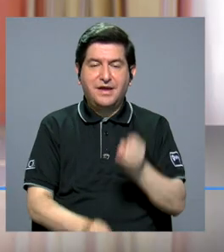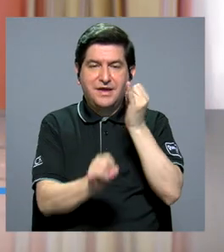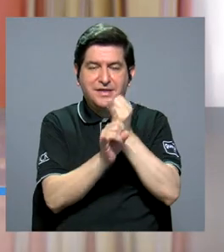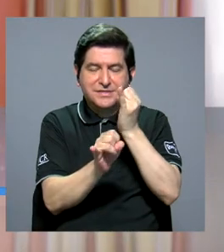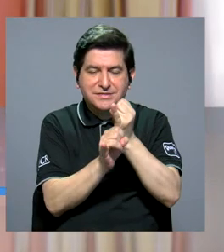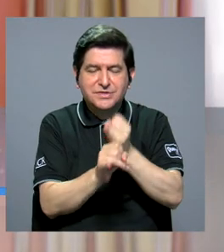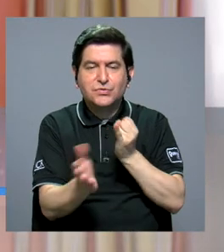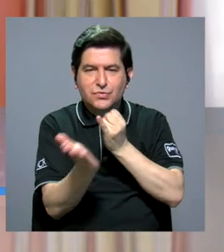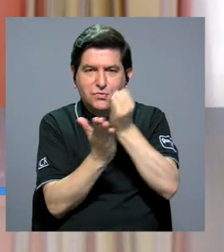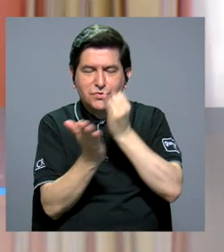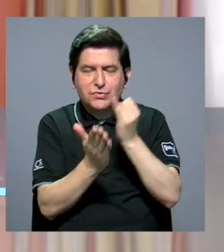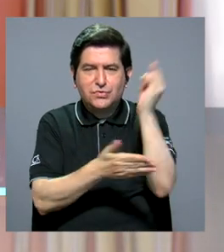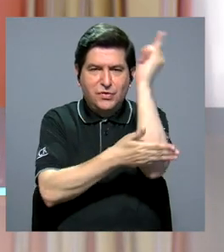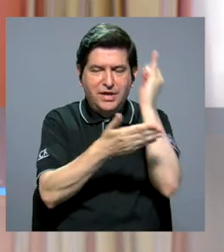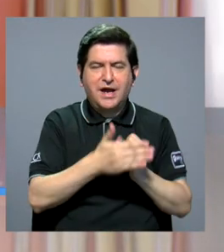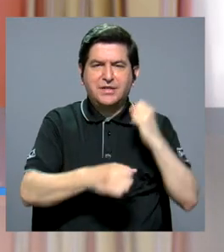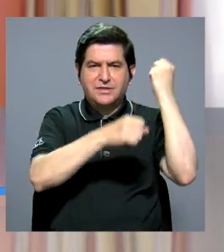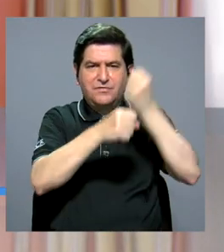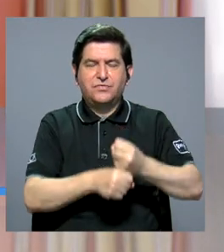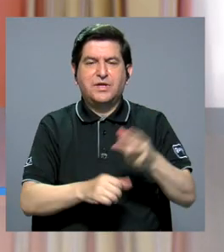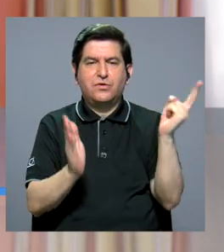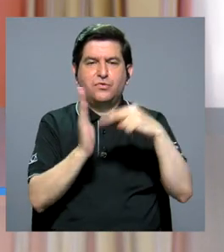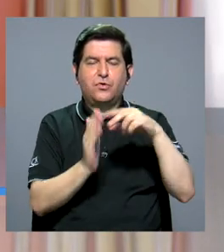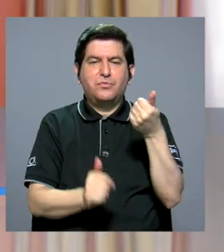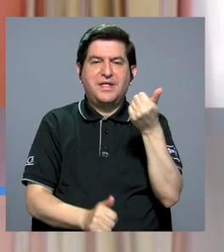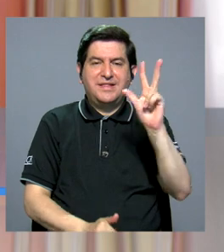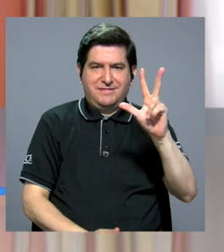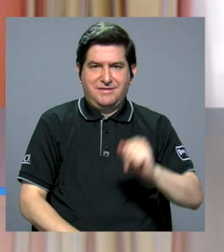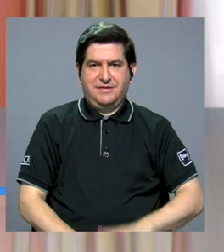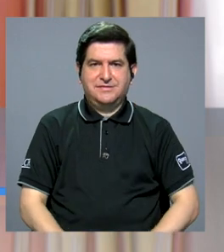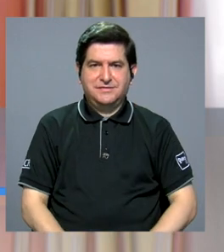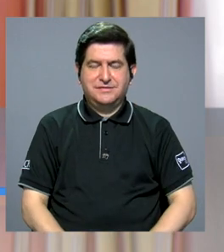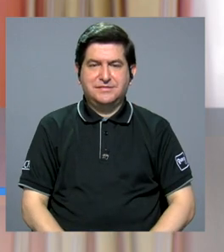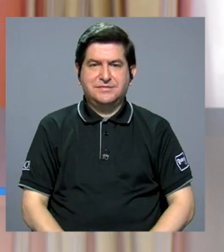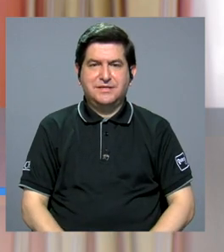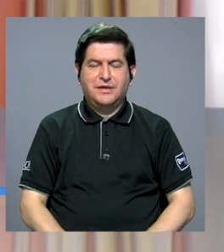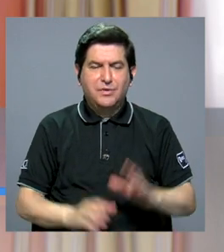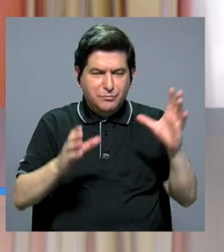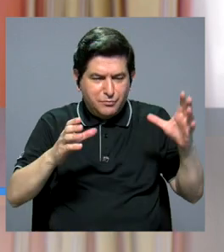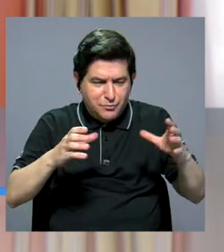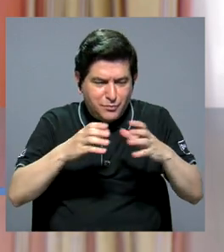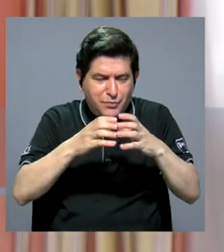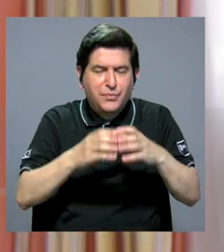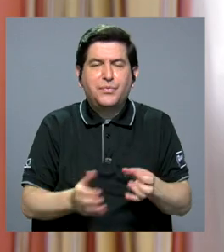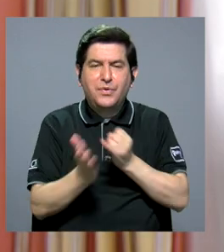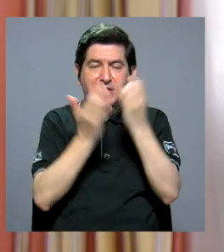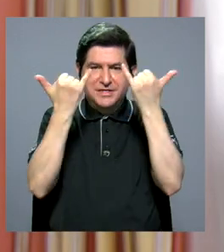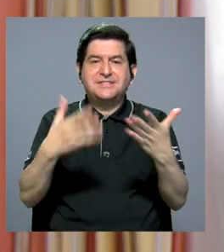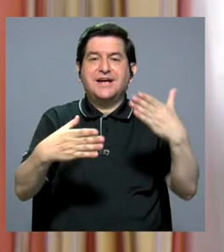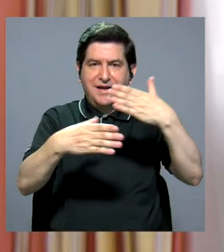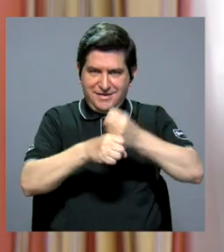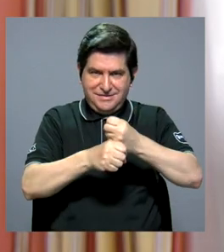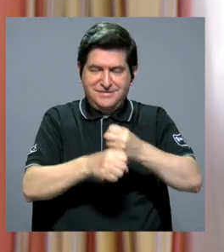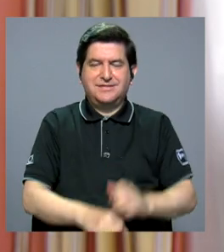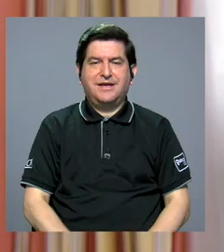de Investigaciones en Arte fue fundado en el año 2013 para procurar aglutinar las investigaciones que ya se están realizando al interior de la